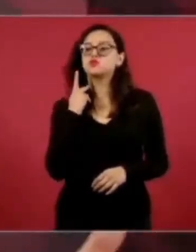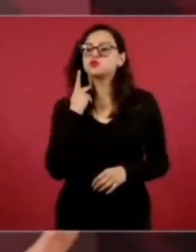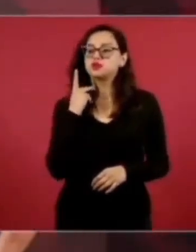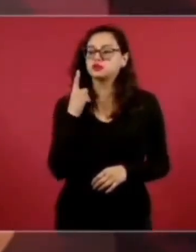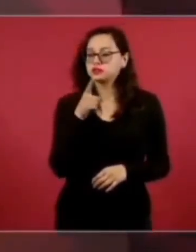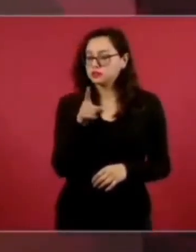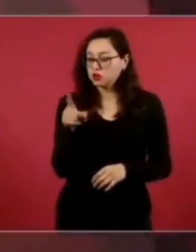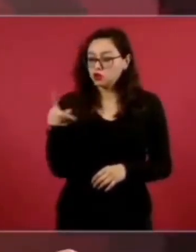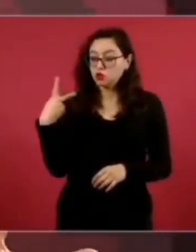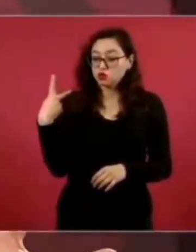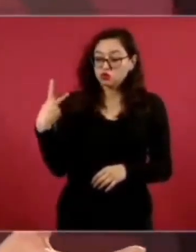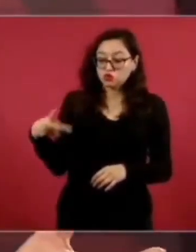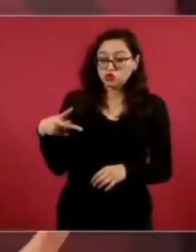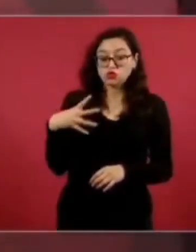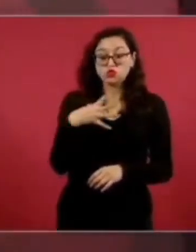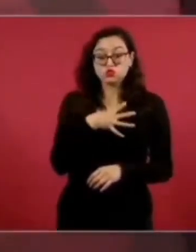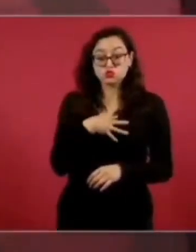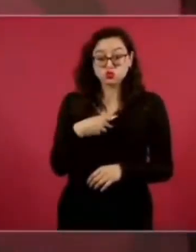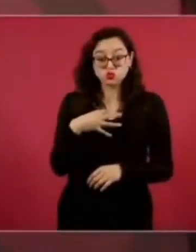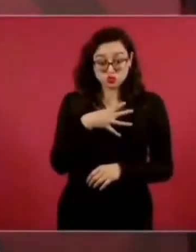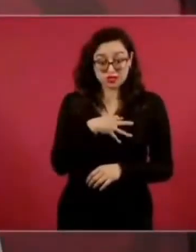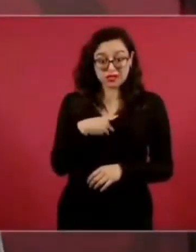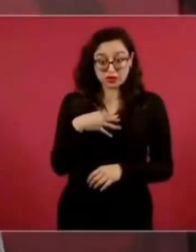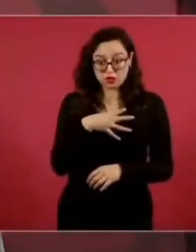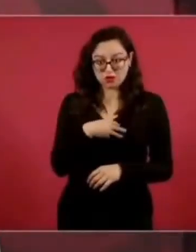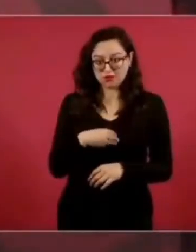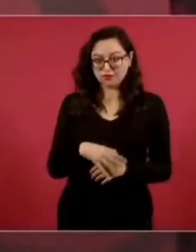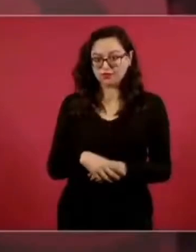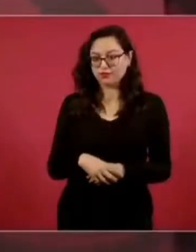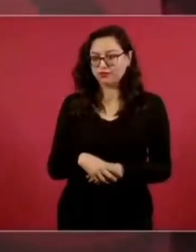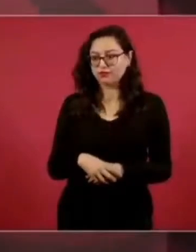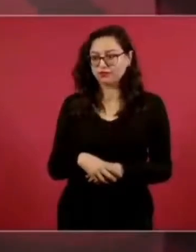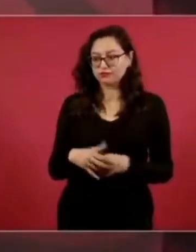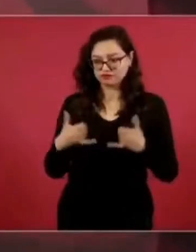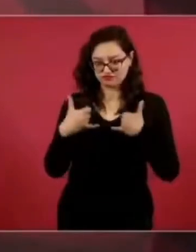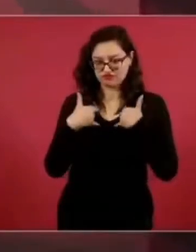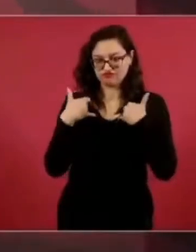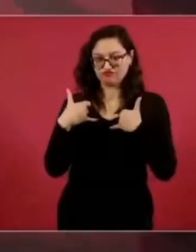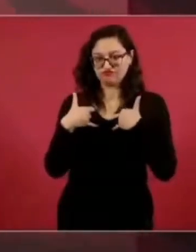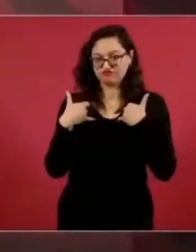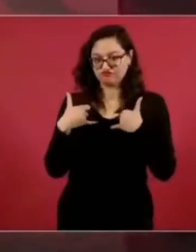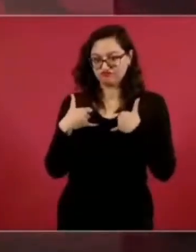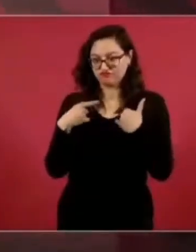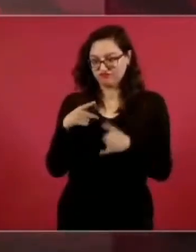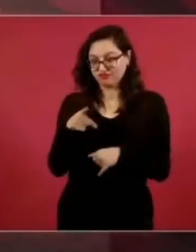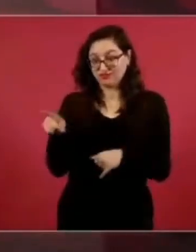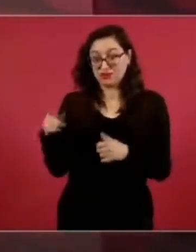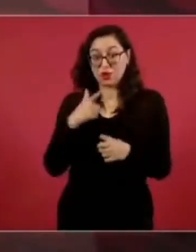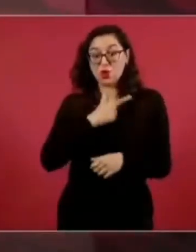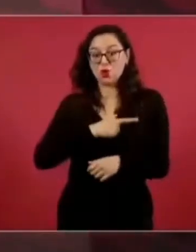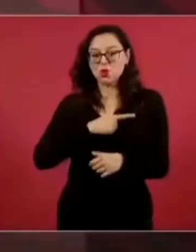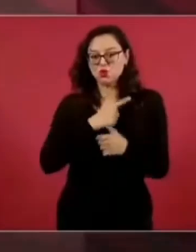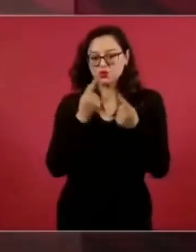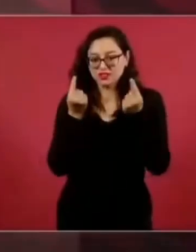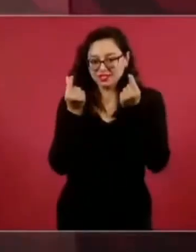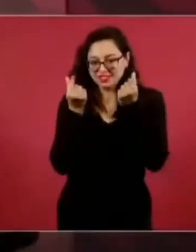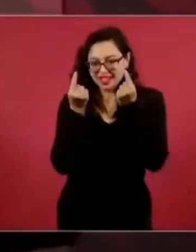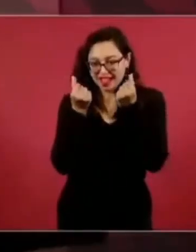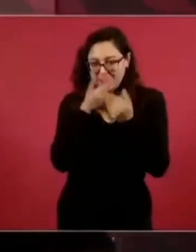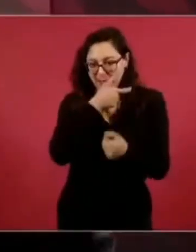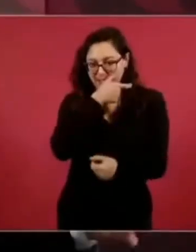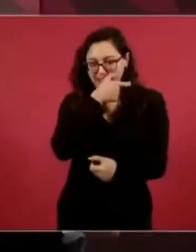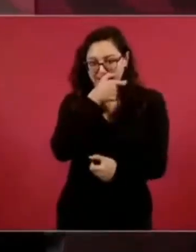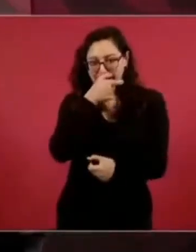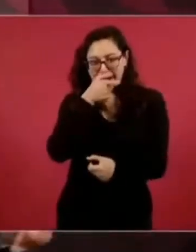a los jóvenes mexicanos ambiciosos que vengan a